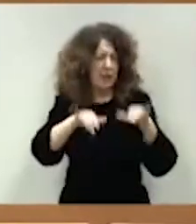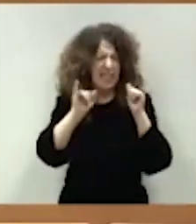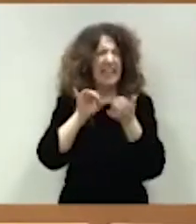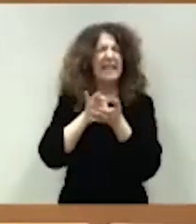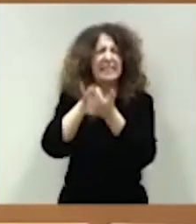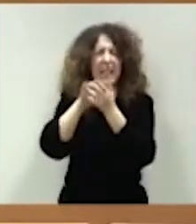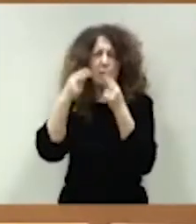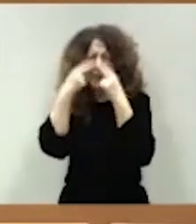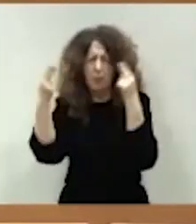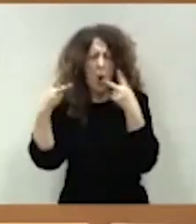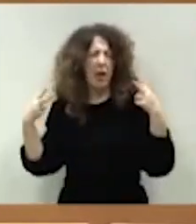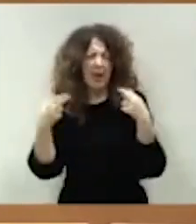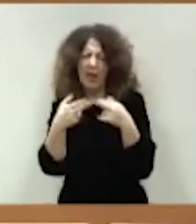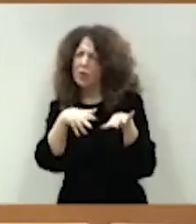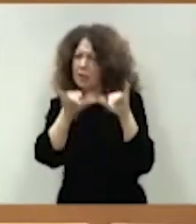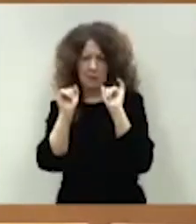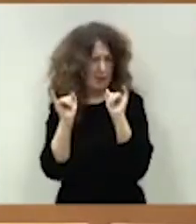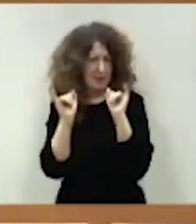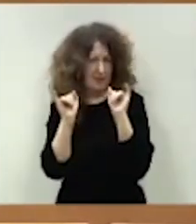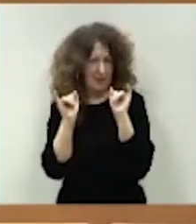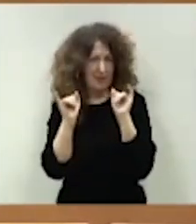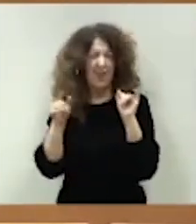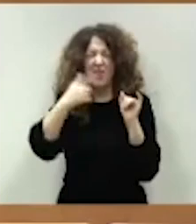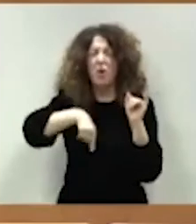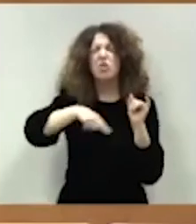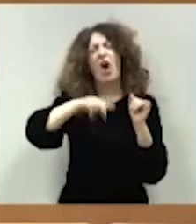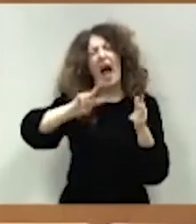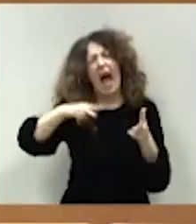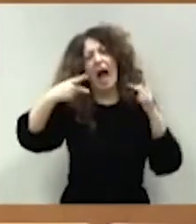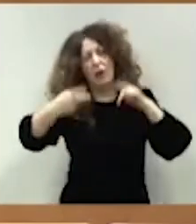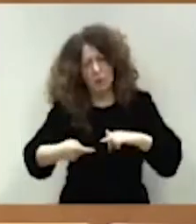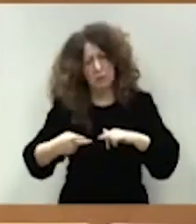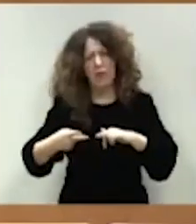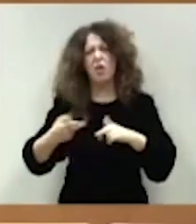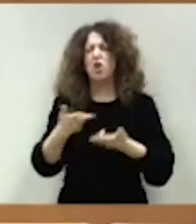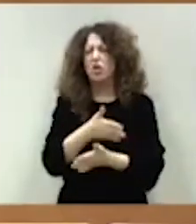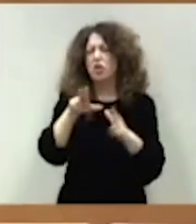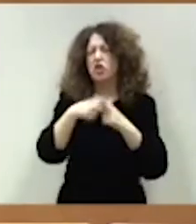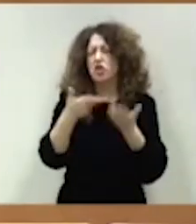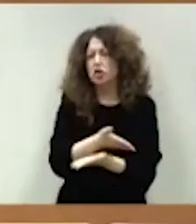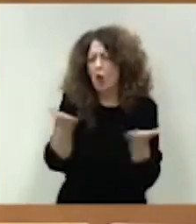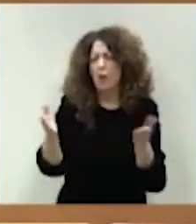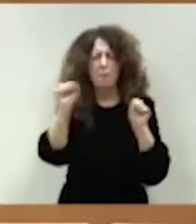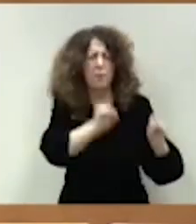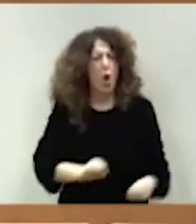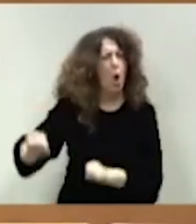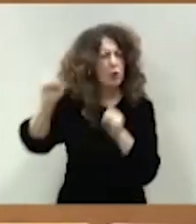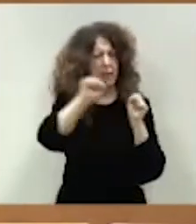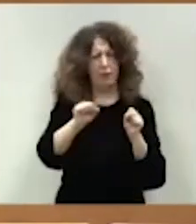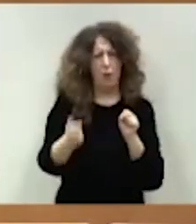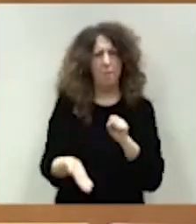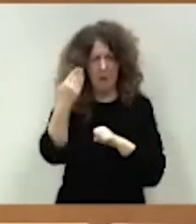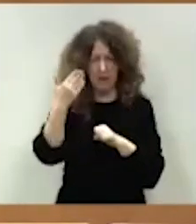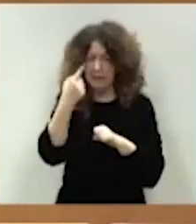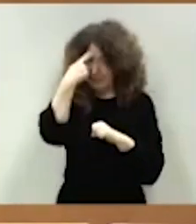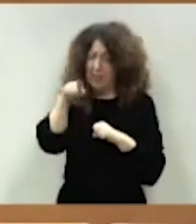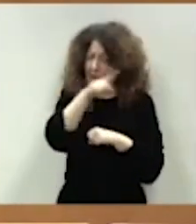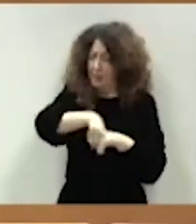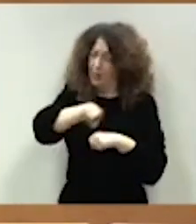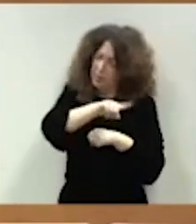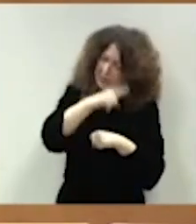públicos. Todo lo contrario, con una mayor protección social. Y yo sé que a algunos les resulta difícil